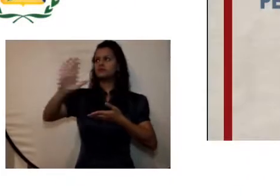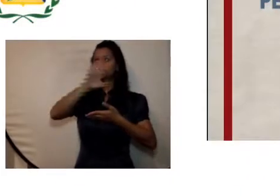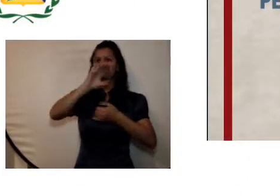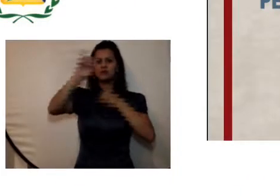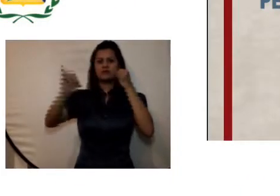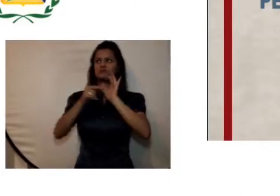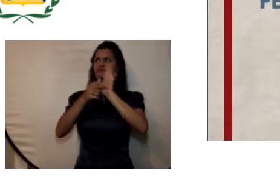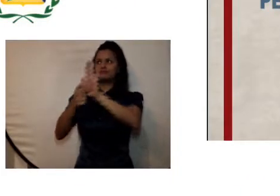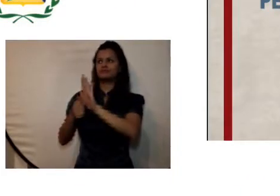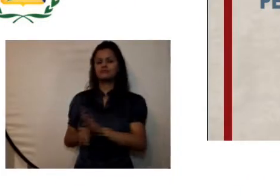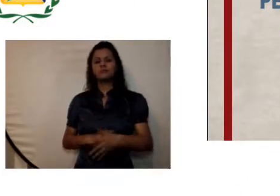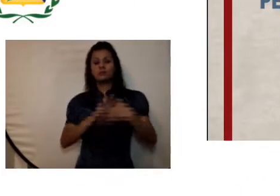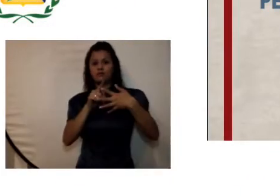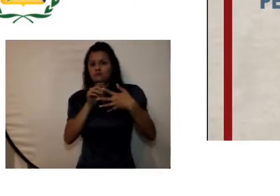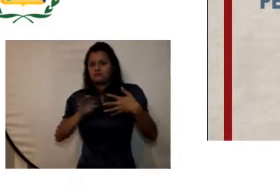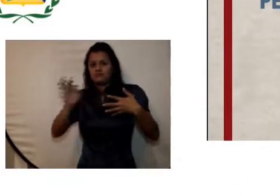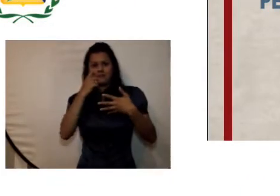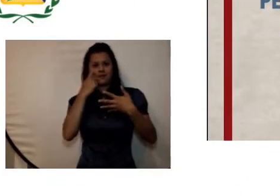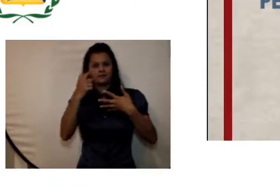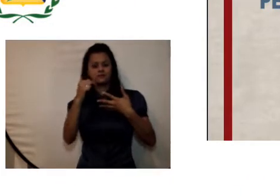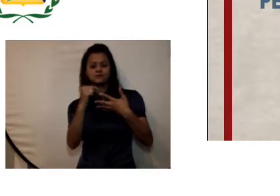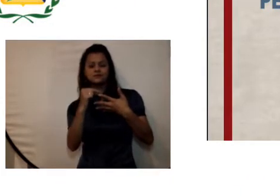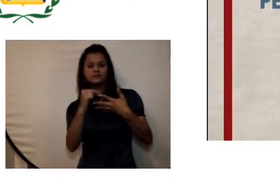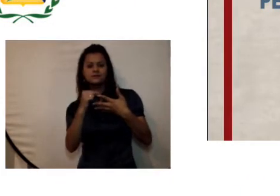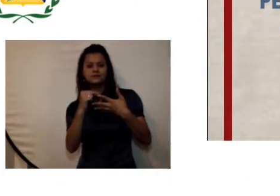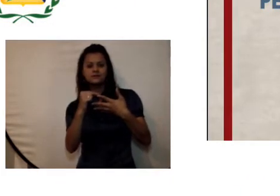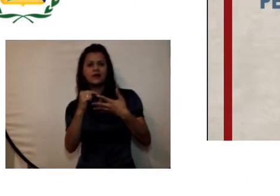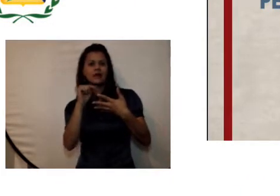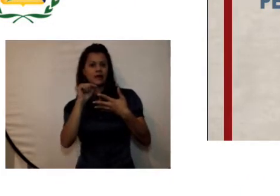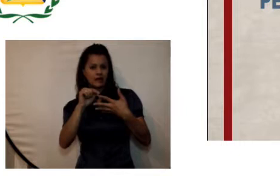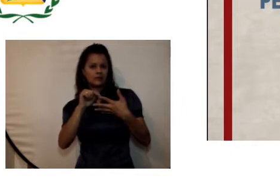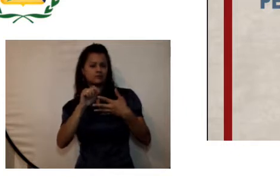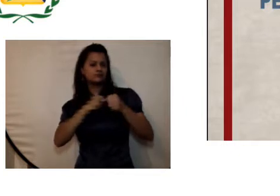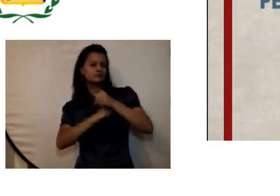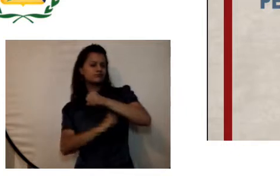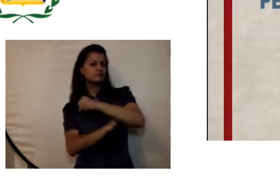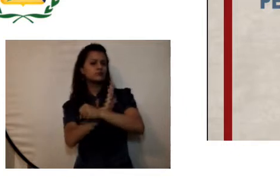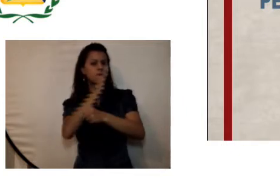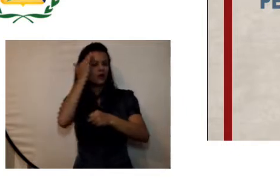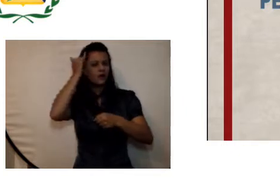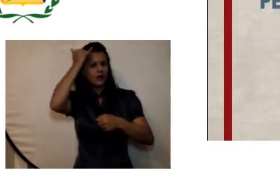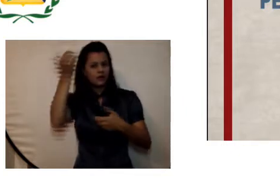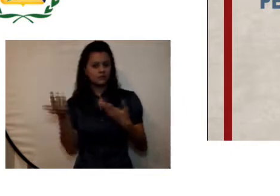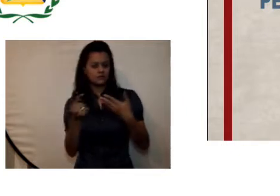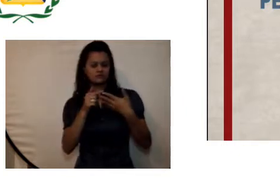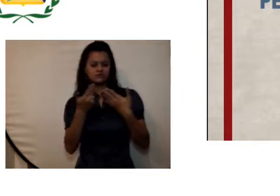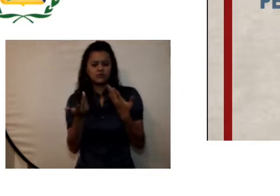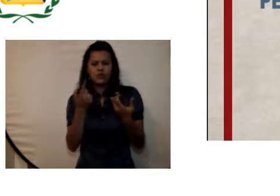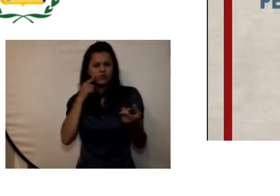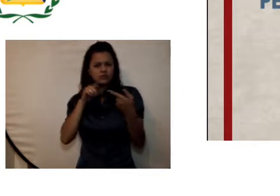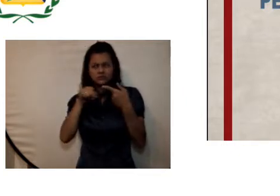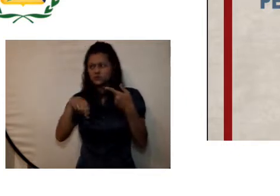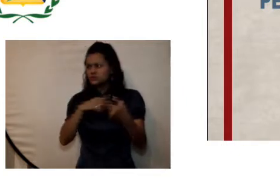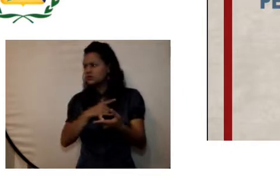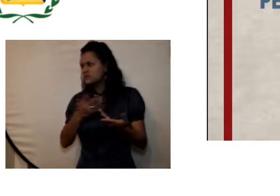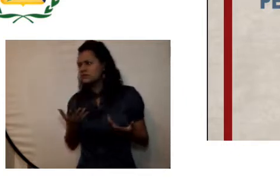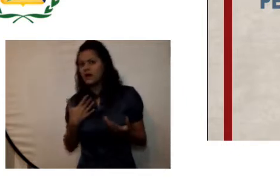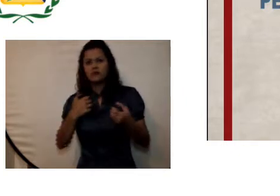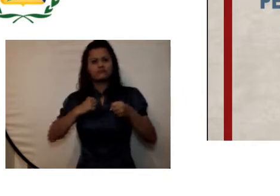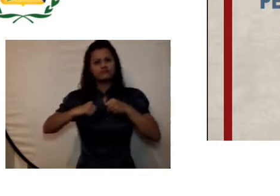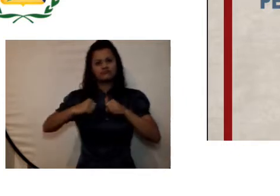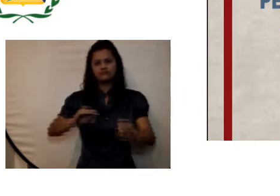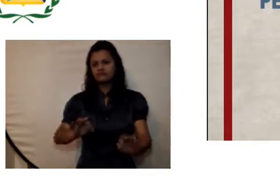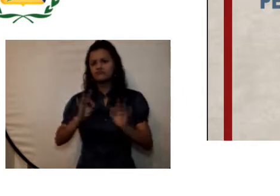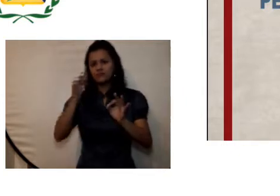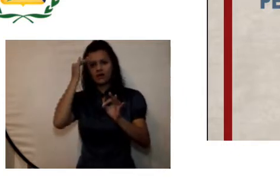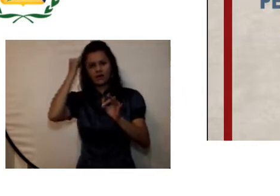importante que tiene la universidad porque ahí está el simiente académico cuál es la naturaleza de la universidad pues la gestión efectiva académica y